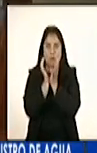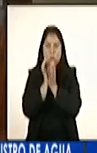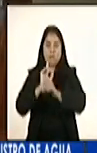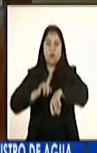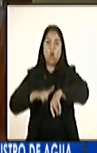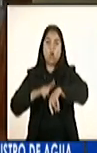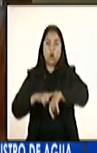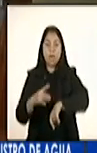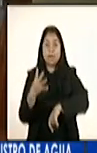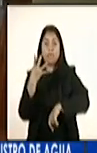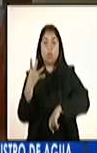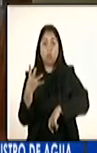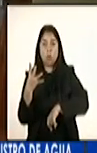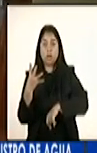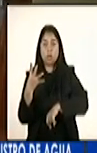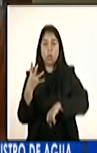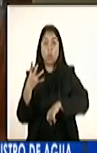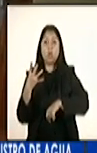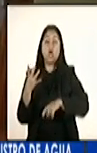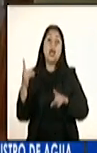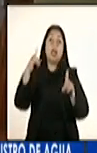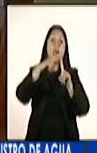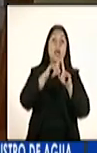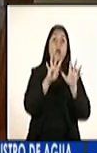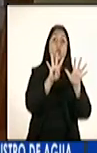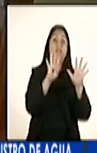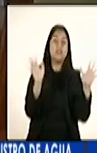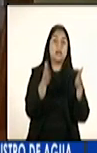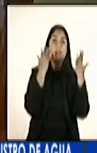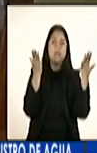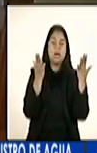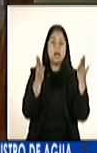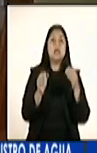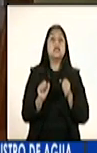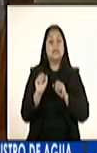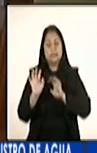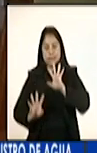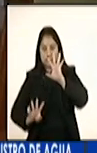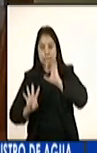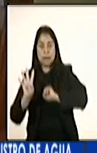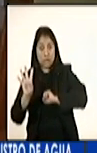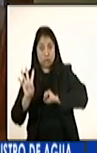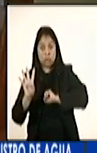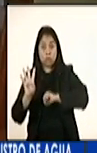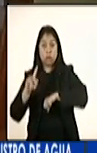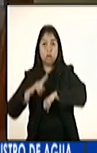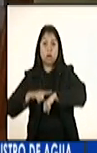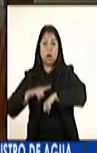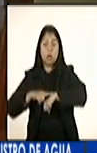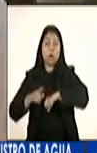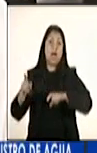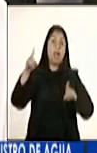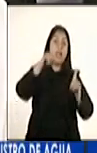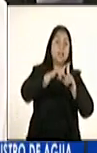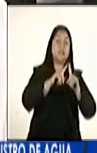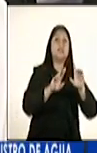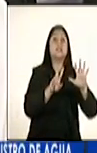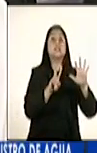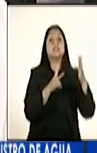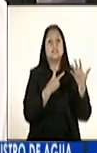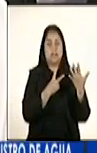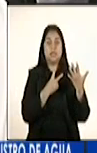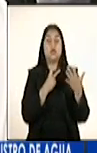de 4 a 9 de la mañana y de 14 a 17 horas de lunes a sábado. Esta